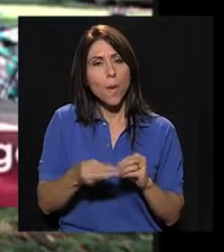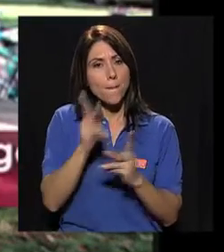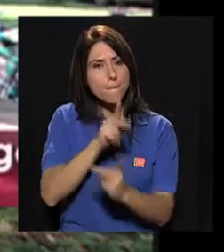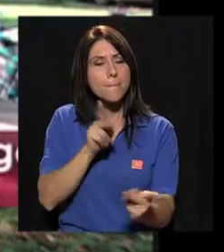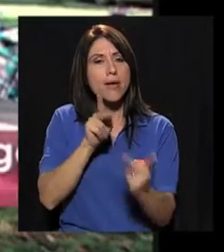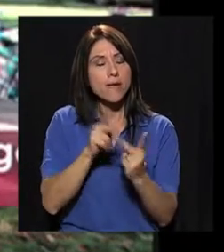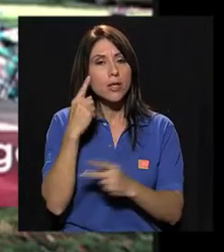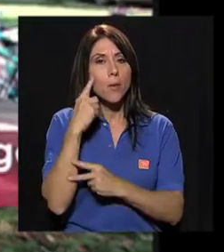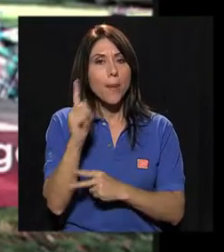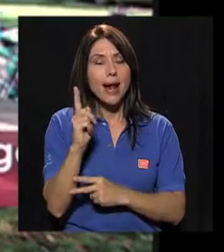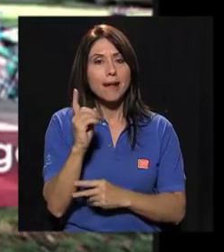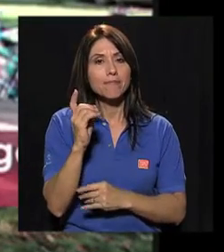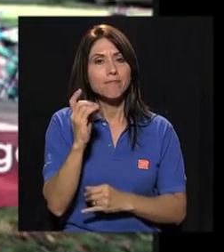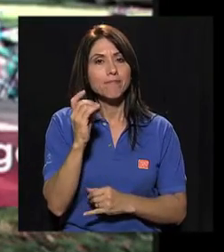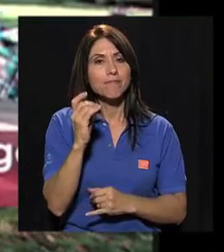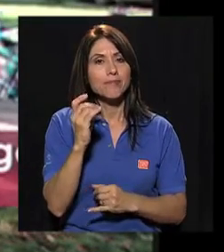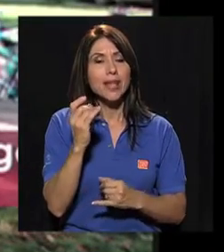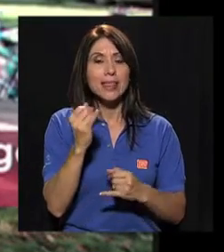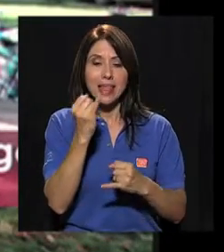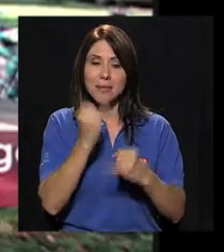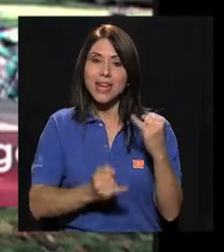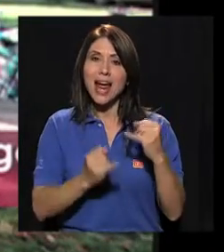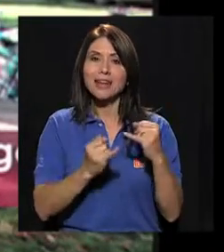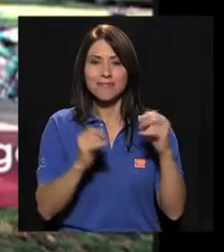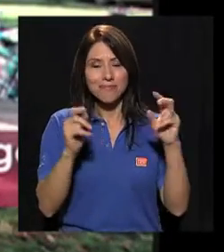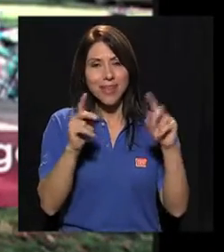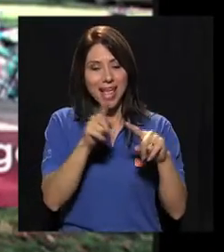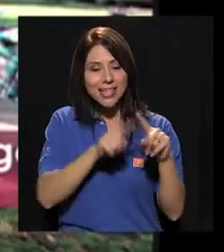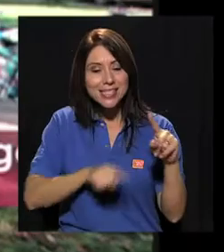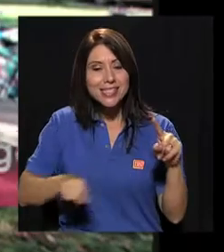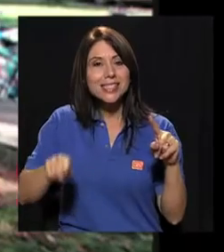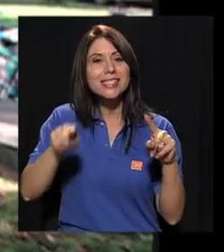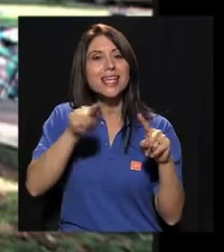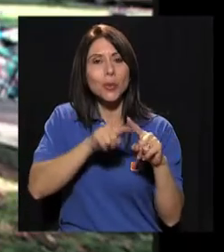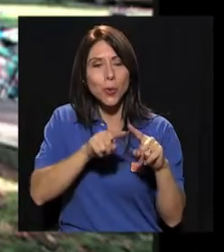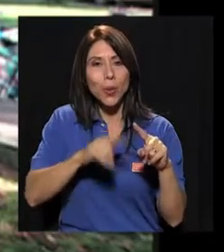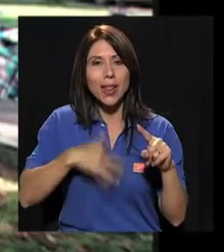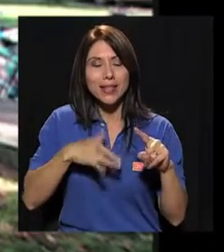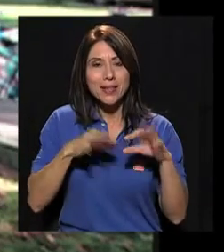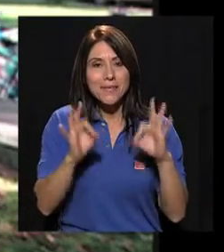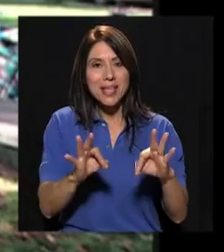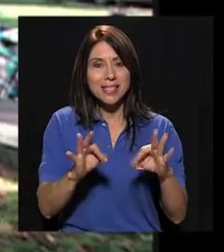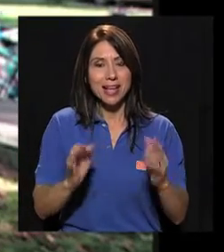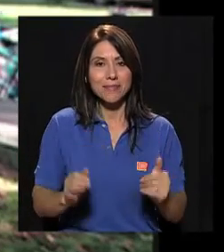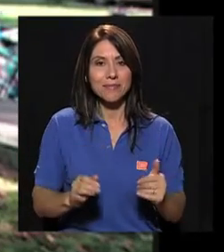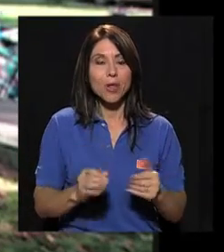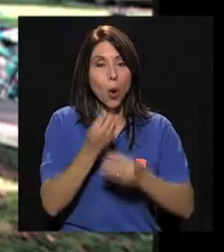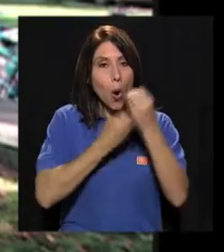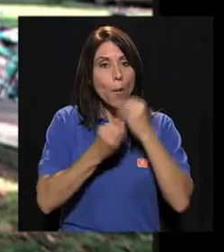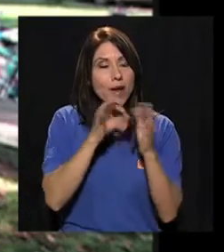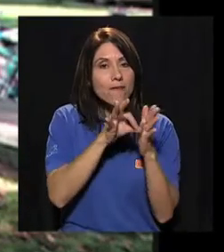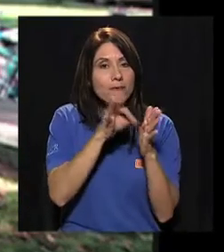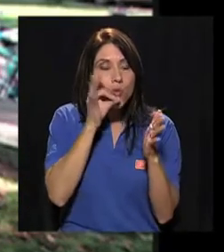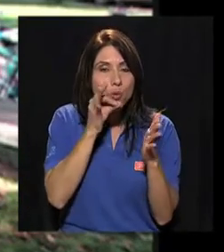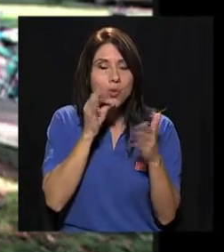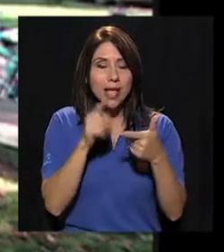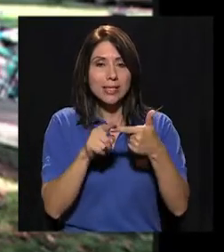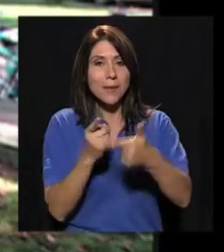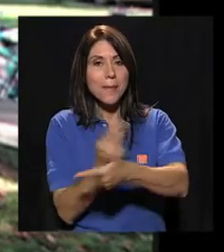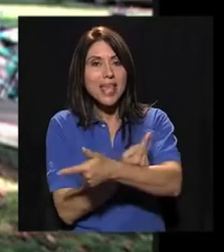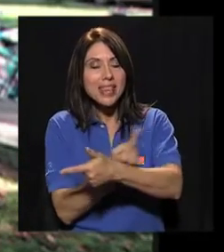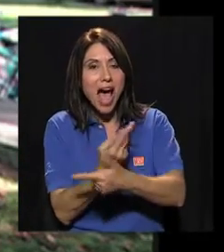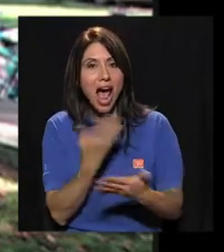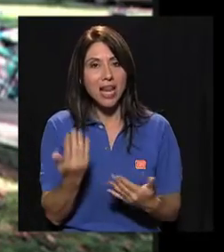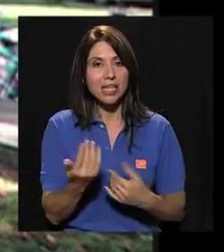Es el complemento perfecto para terminar el círculo del bienestar. El comer bien frutas,